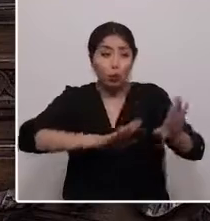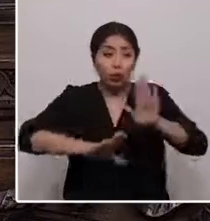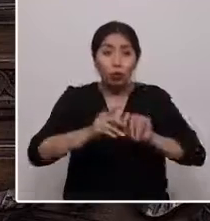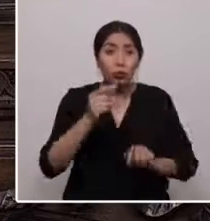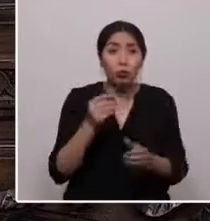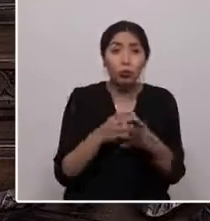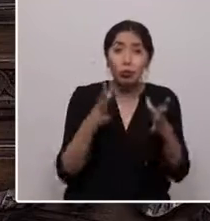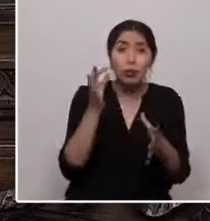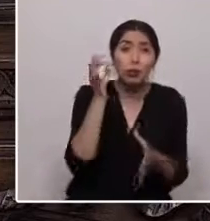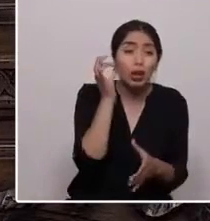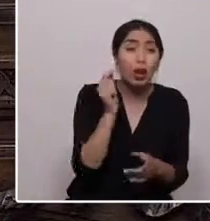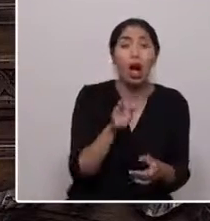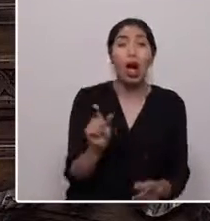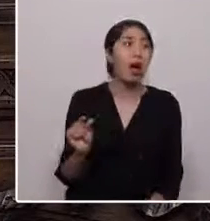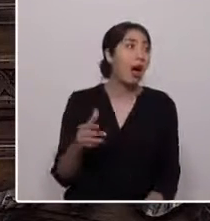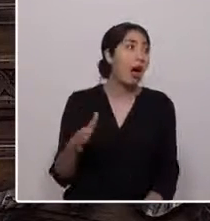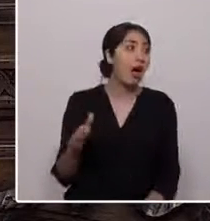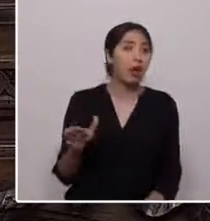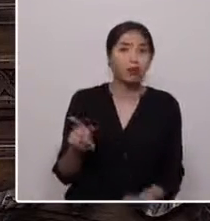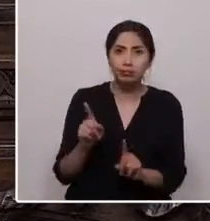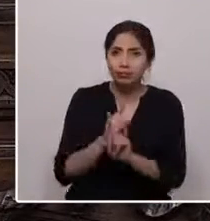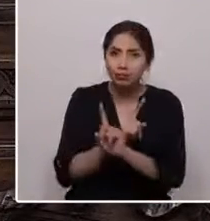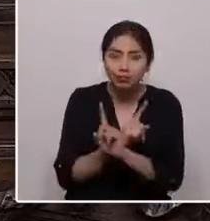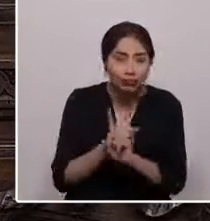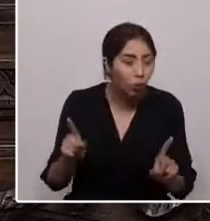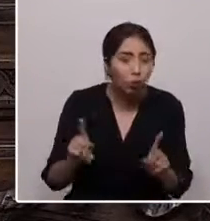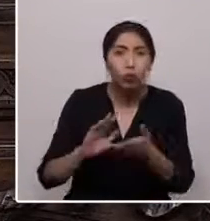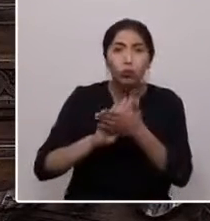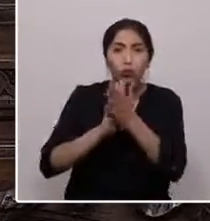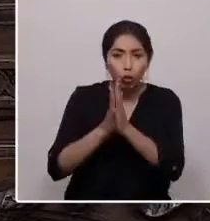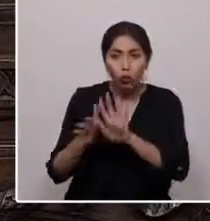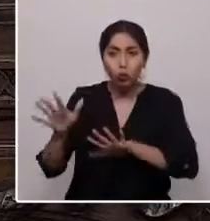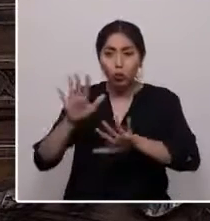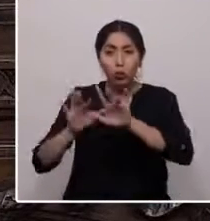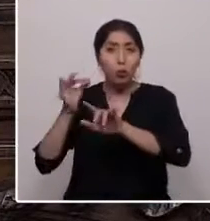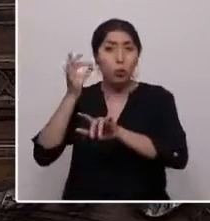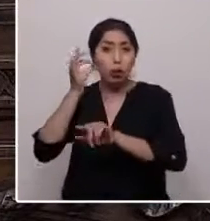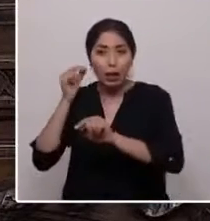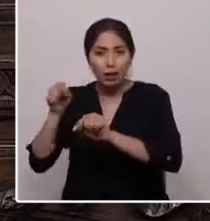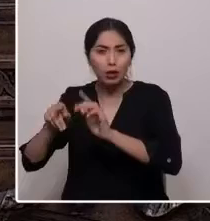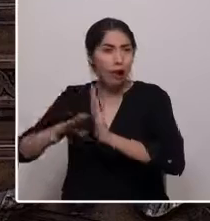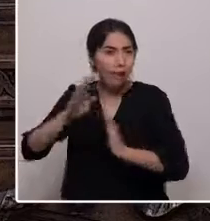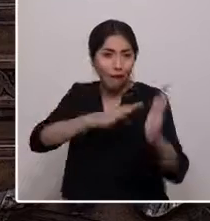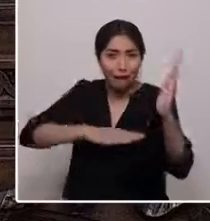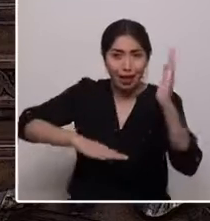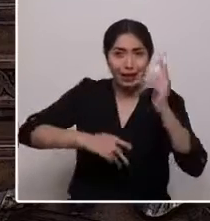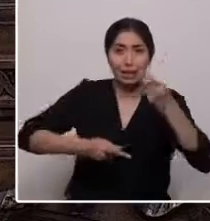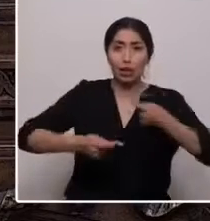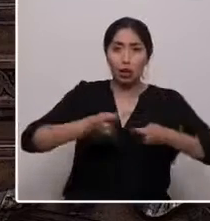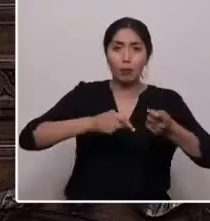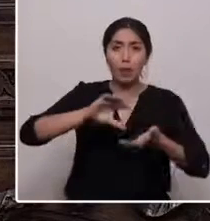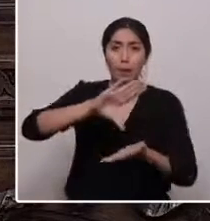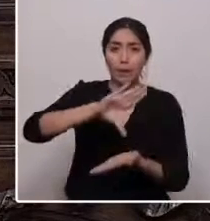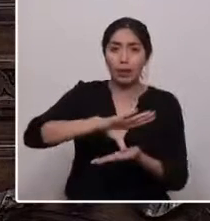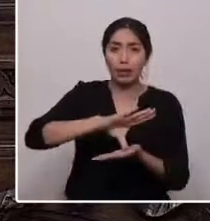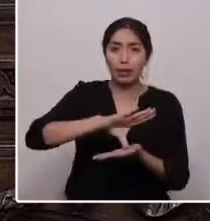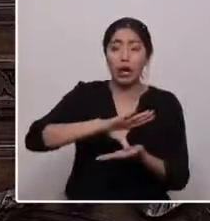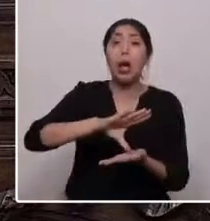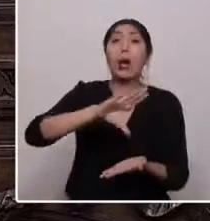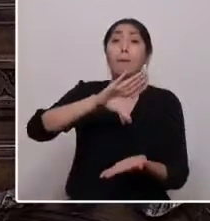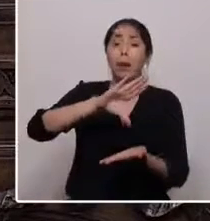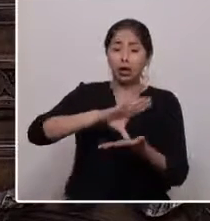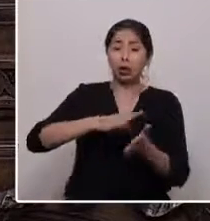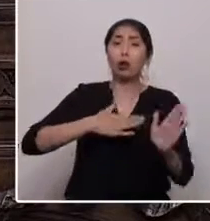diariamente y sobre el cual se sostiene toda la economía del país. Un país que se comprometa a erradicar la violencia machista